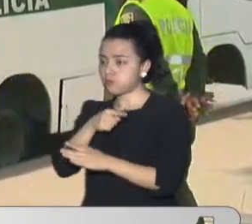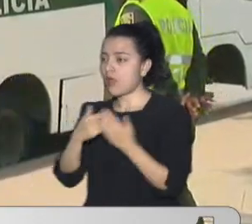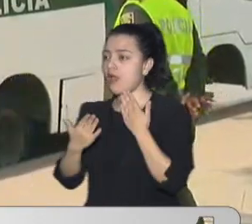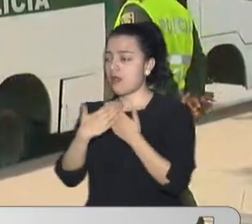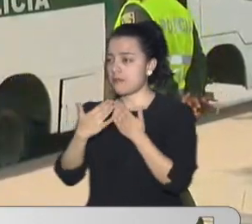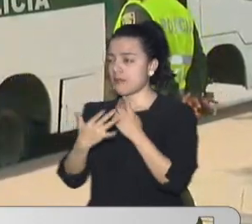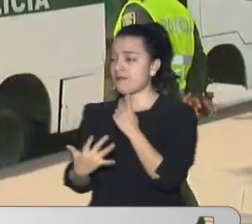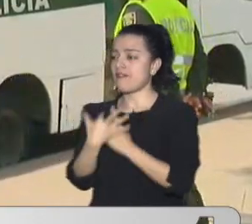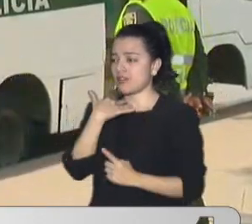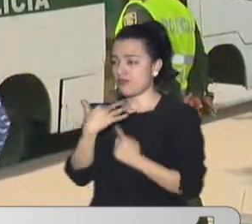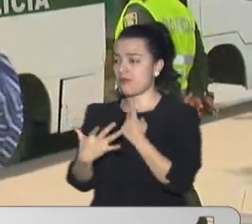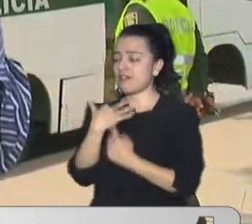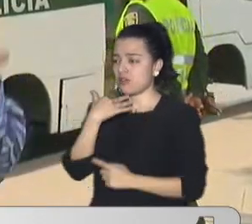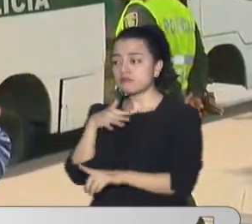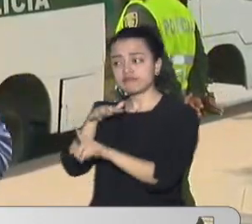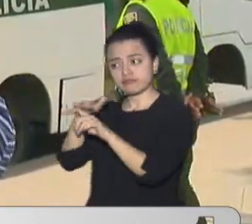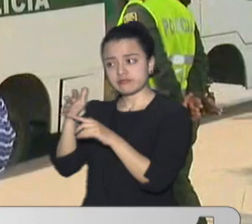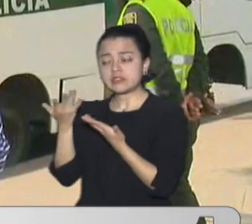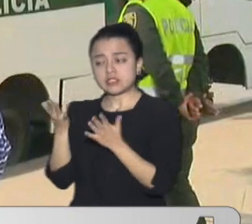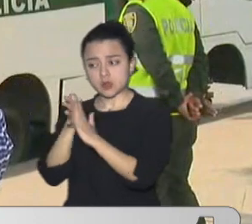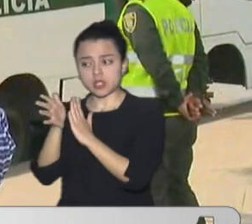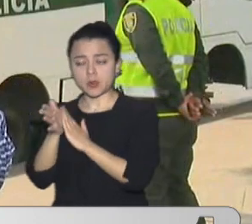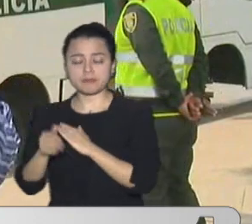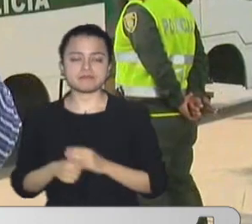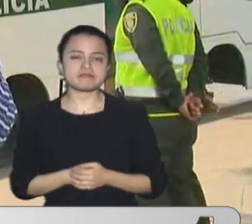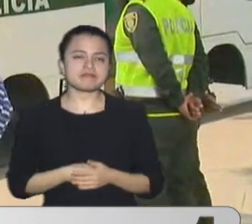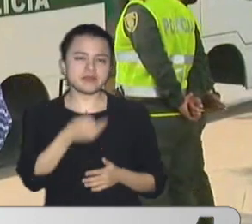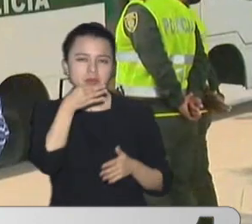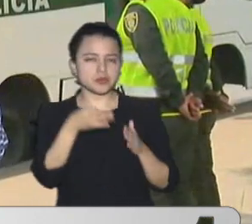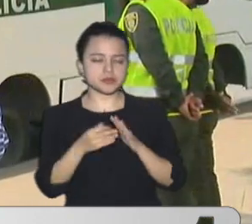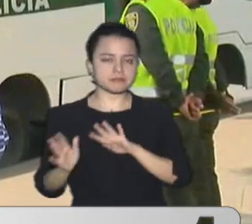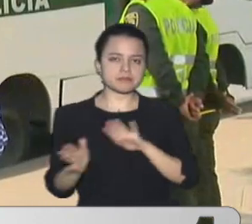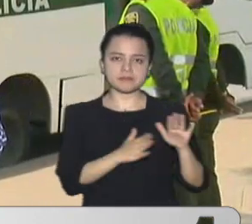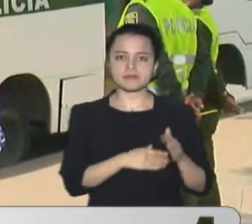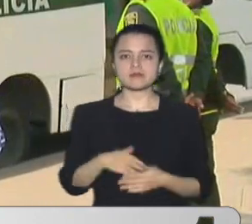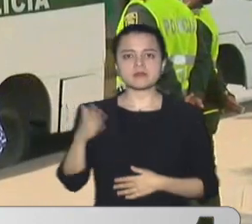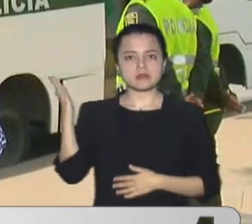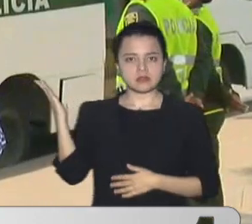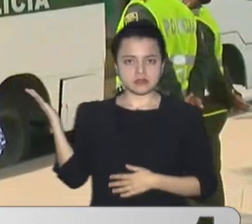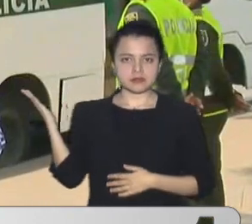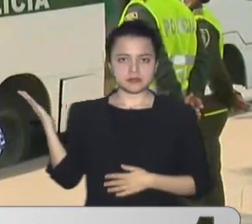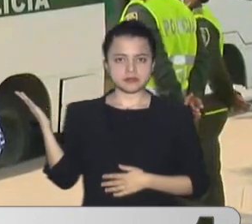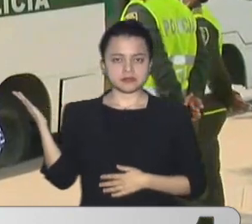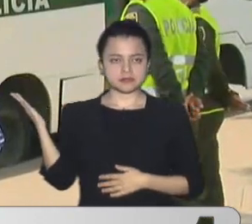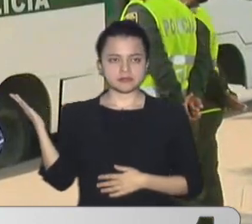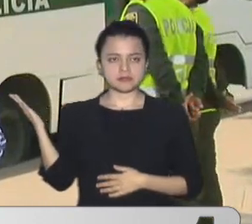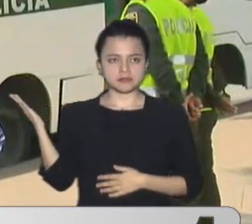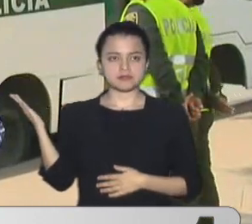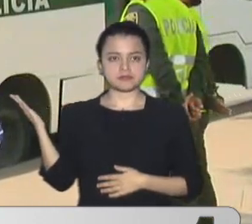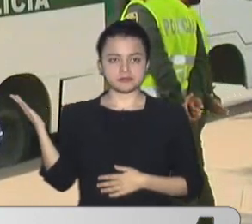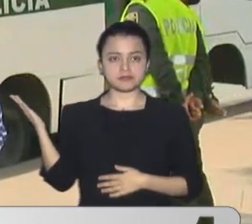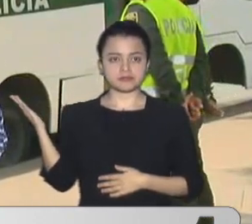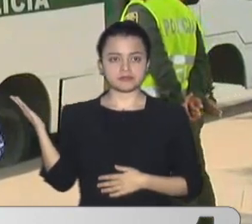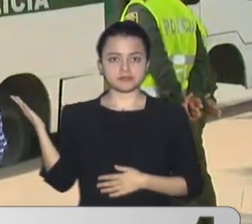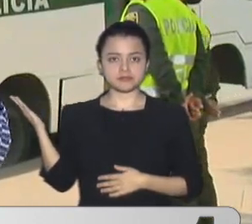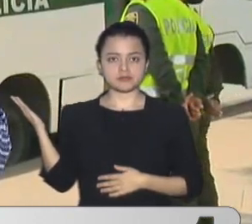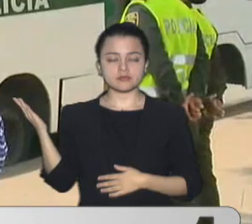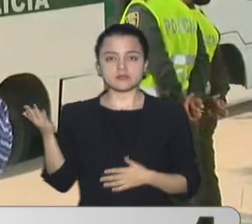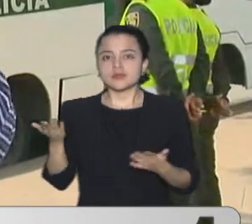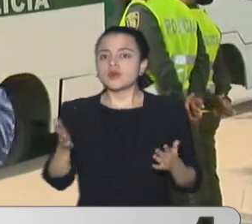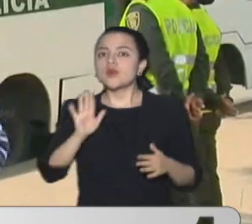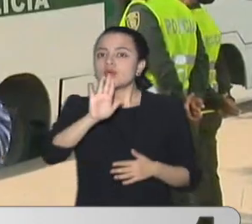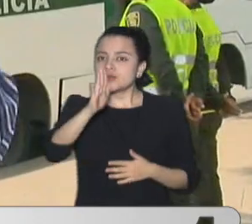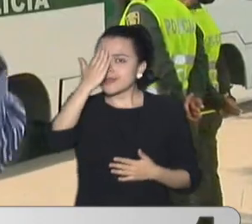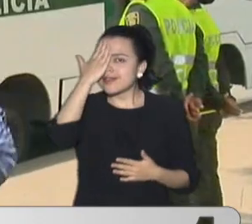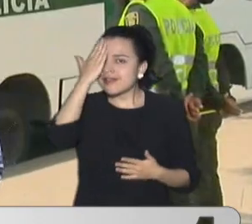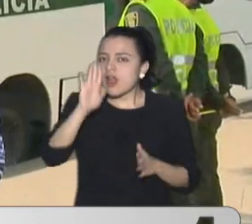También los uniformados Están instruyendo A cada persona Como a esta víctima Que habló Con Noticentro 1 CMI Para que conozcan La